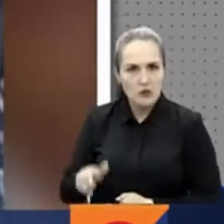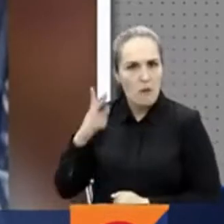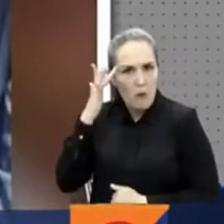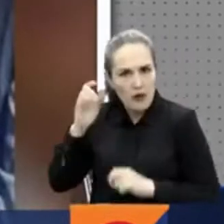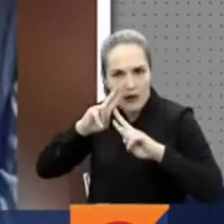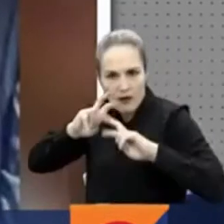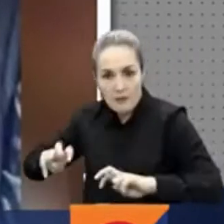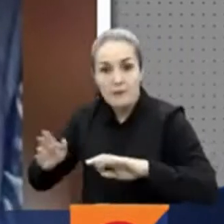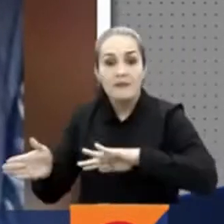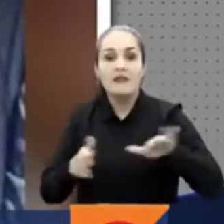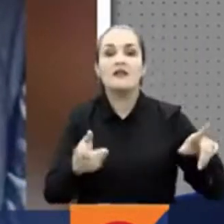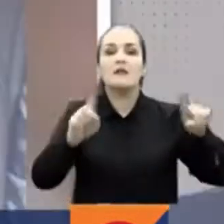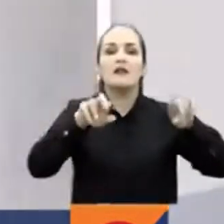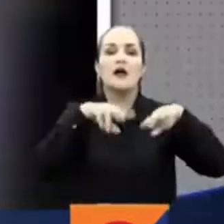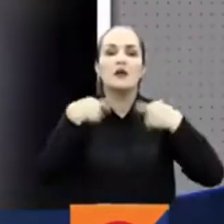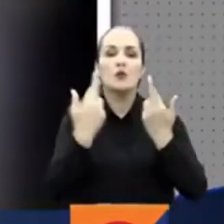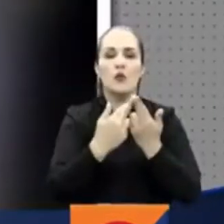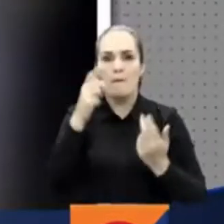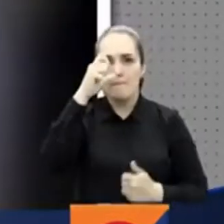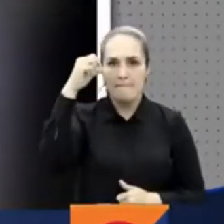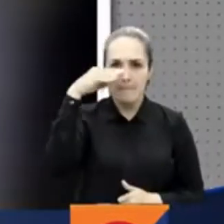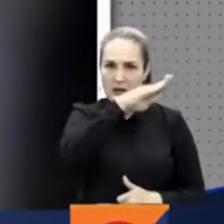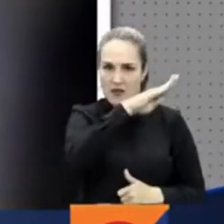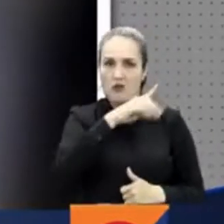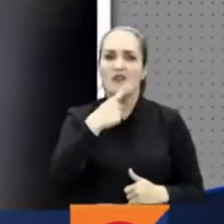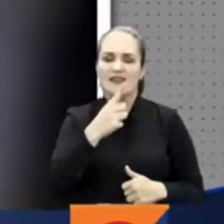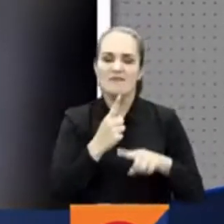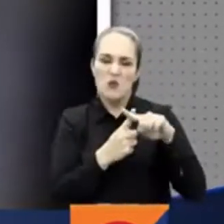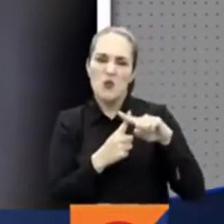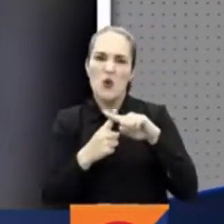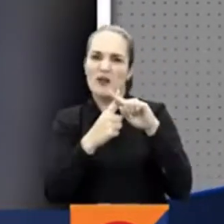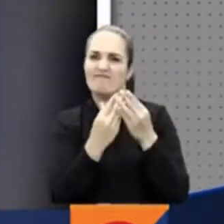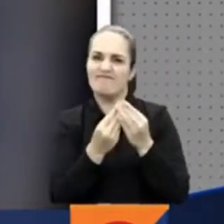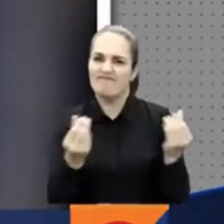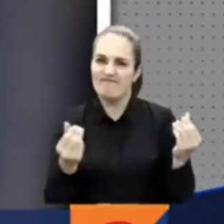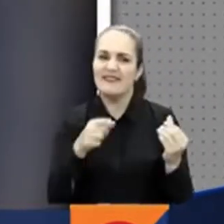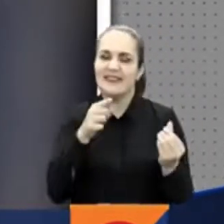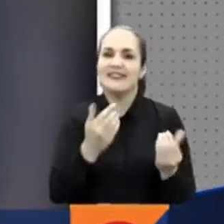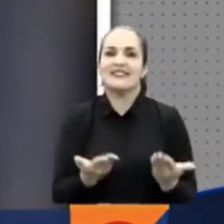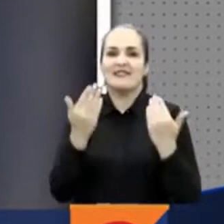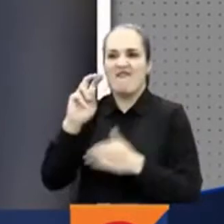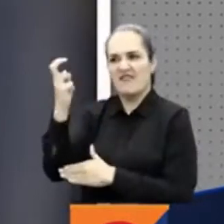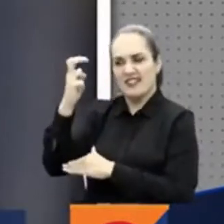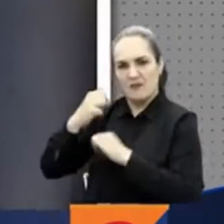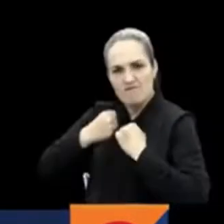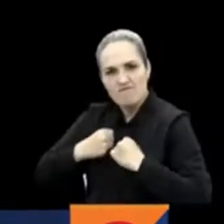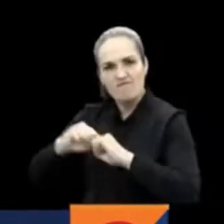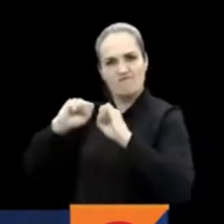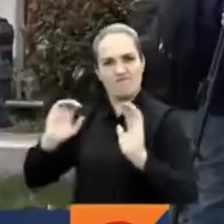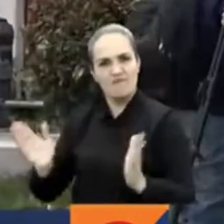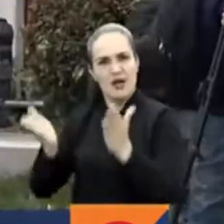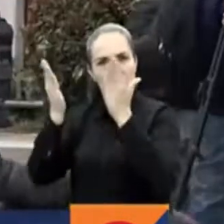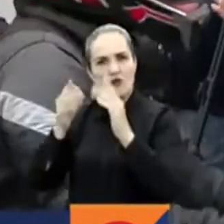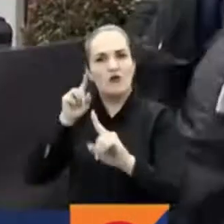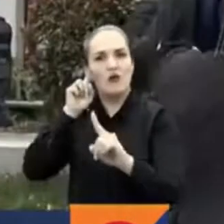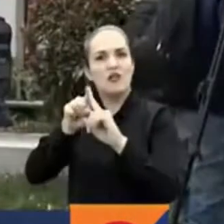campaña por la presidencia y habló de la supresión de la Procuraduría para fortalecer a la Fiscalía en la lucha contra la corrupción.